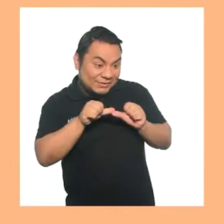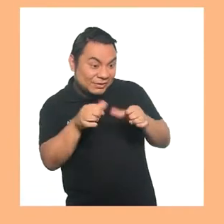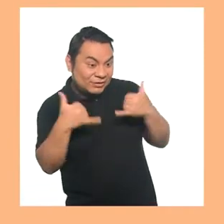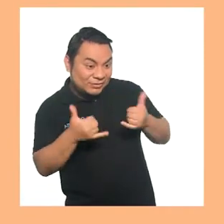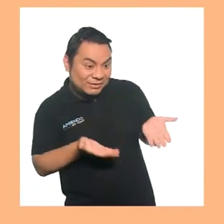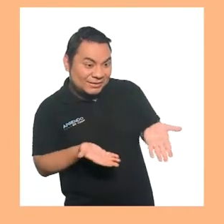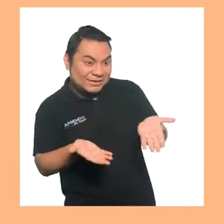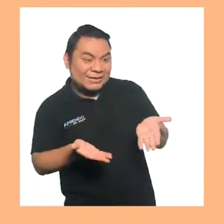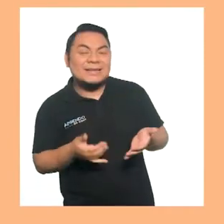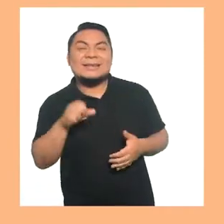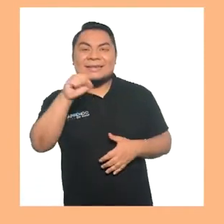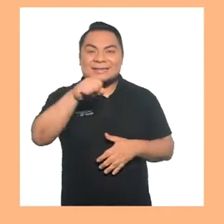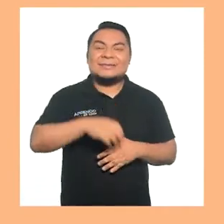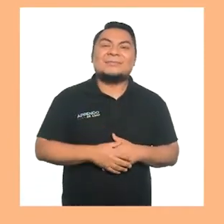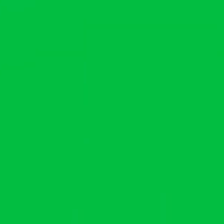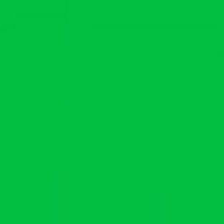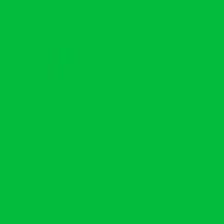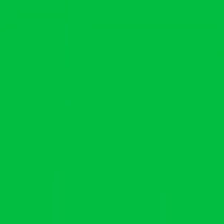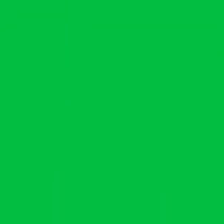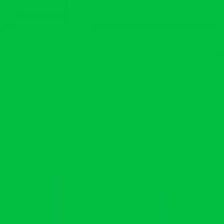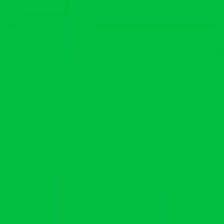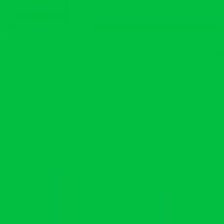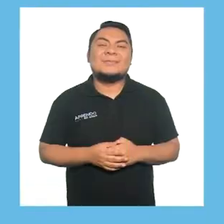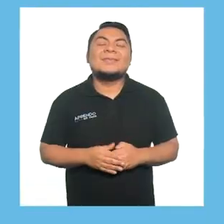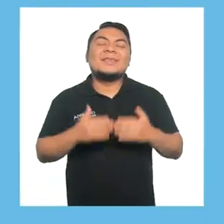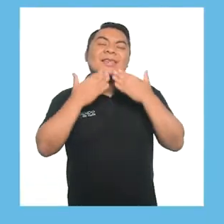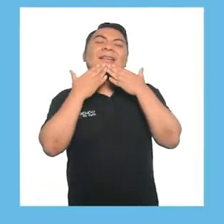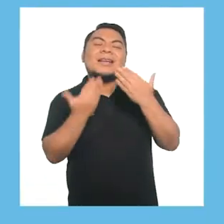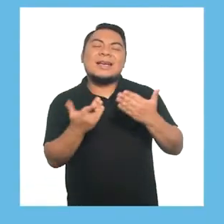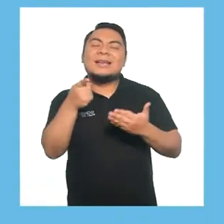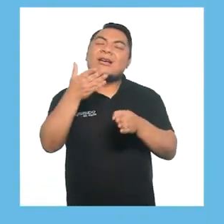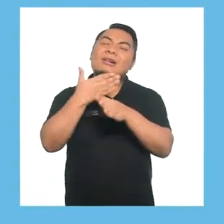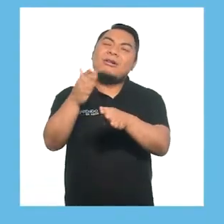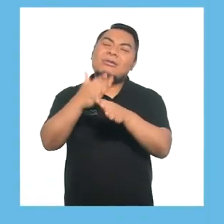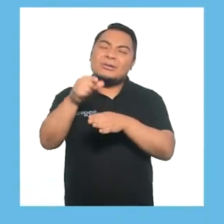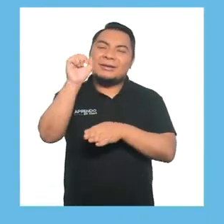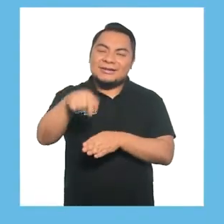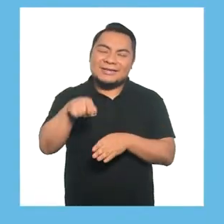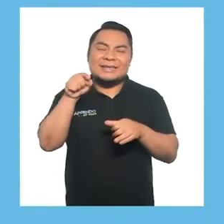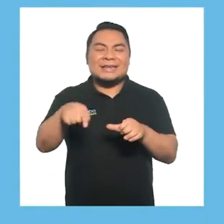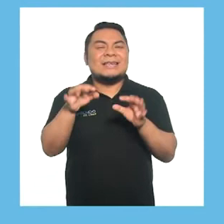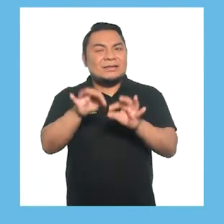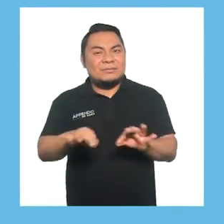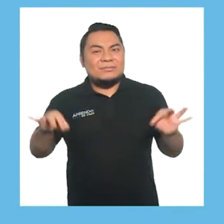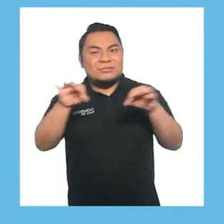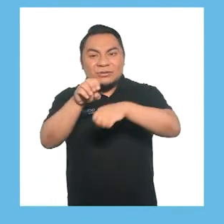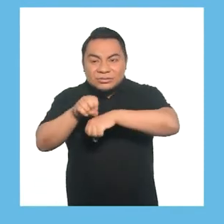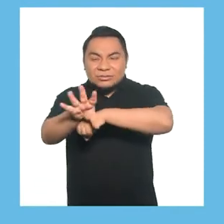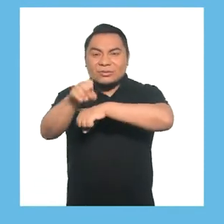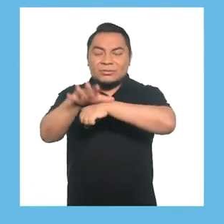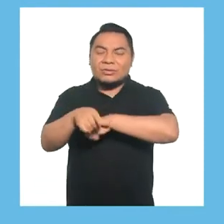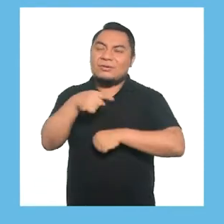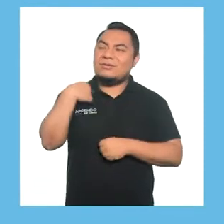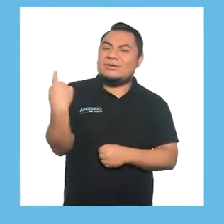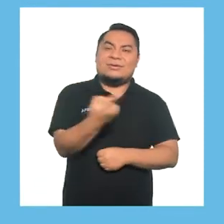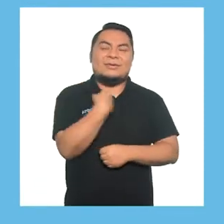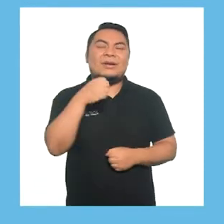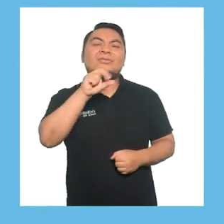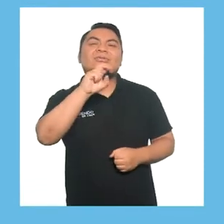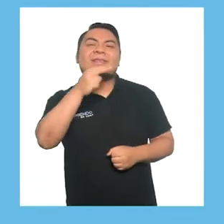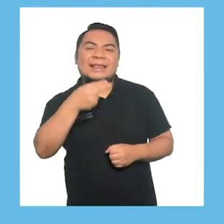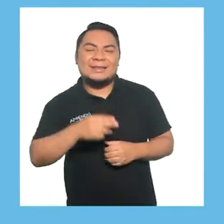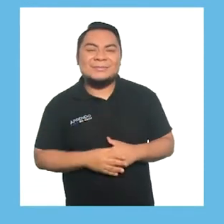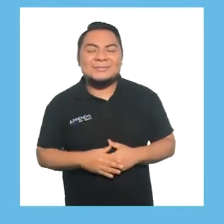¿Seguimos jugando? Ok. Gracias por compartir estas importantes sugerencias con